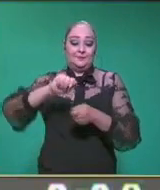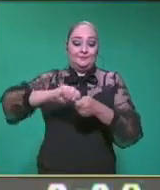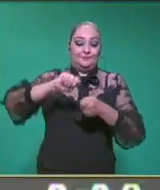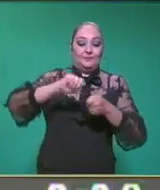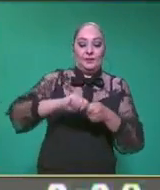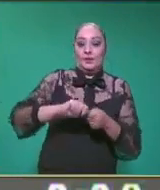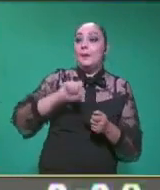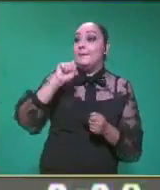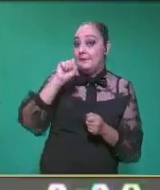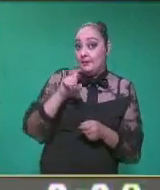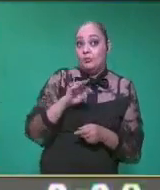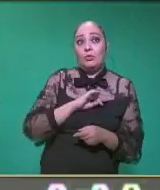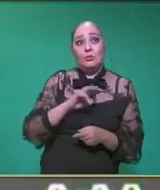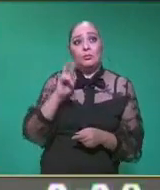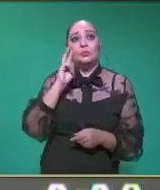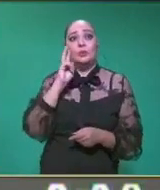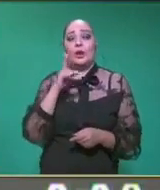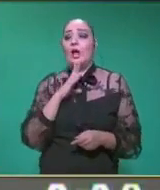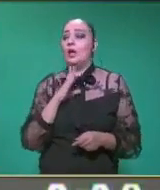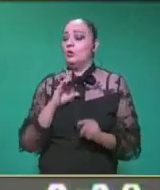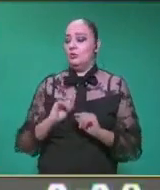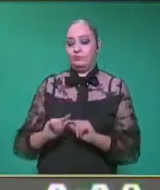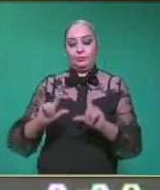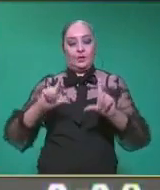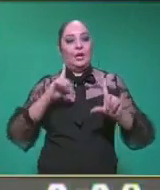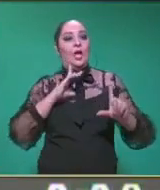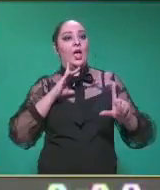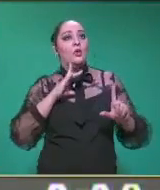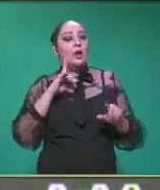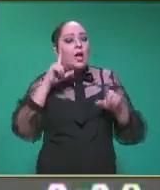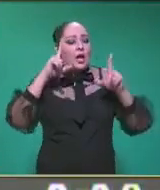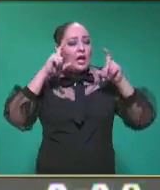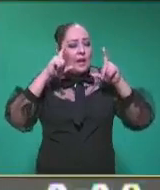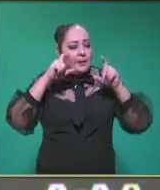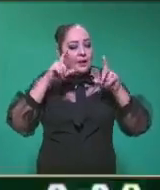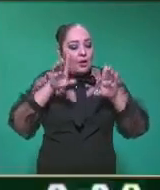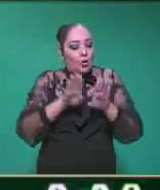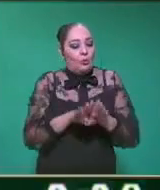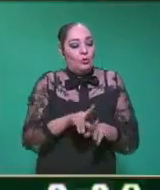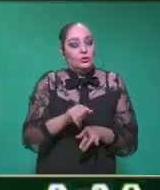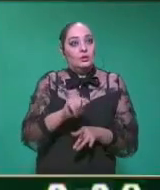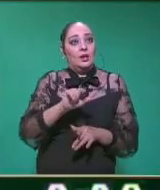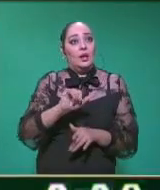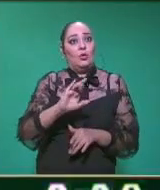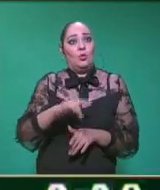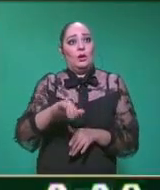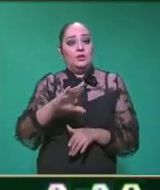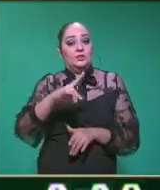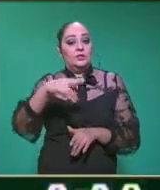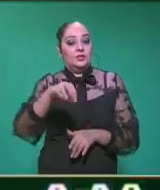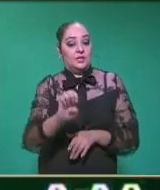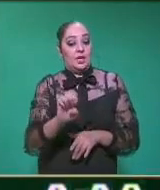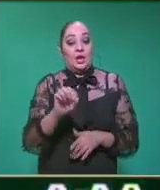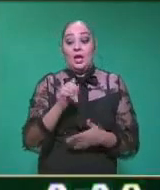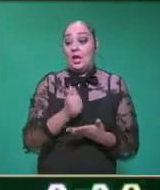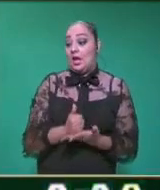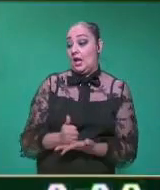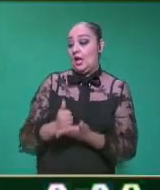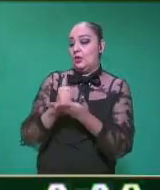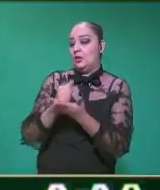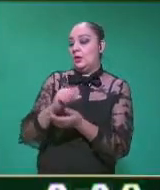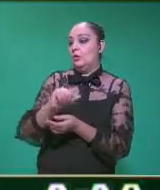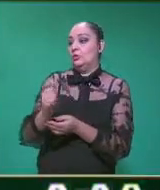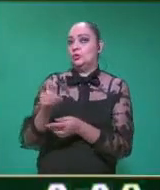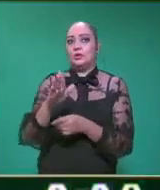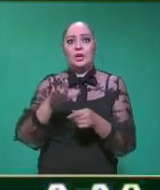garrapatas. Ahí podemos ver, de hecho, una foto tomada con una cámara trampa, de cómo el tlacuache incluso ayuda a otros animales a deshacerse de